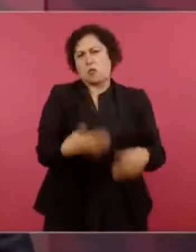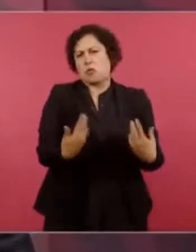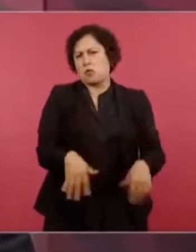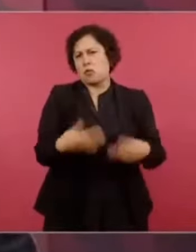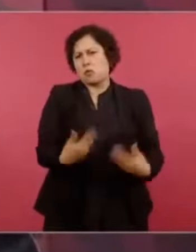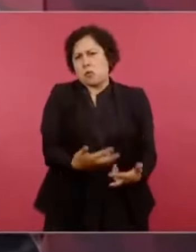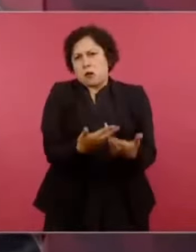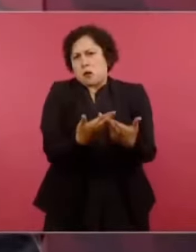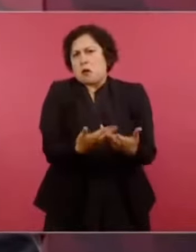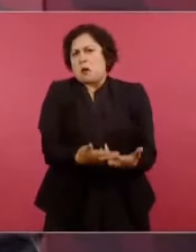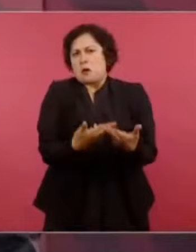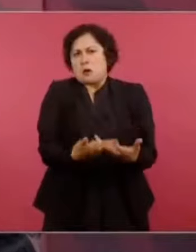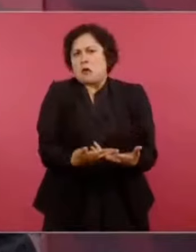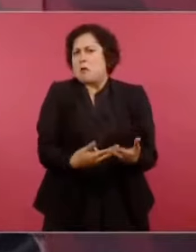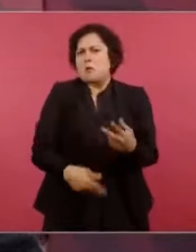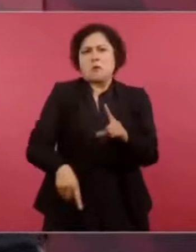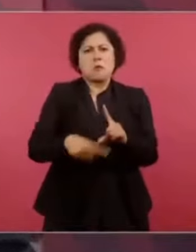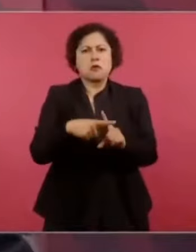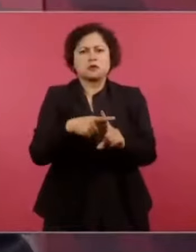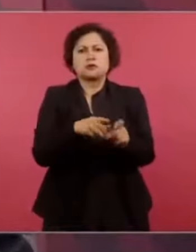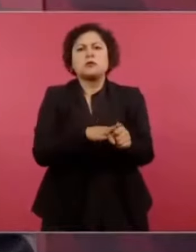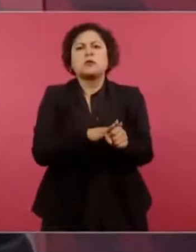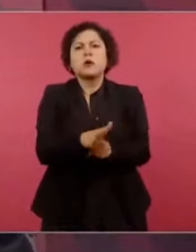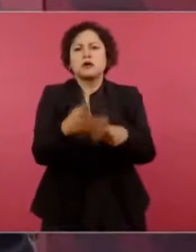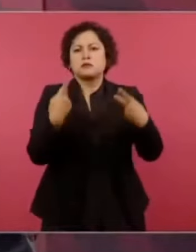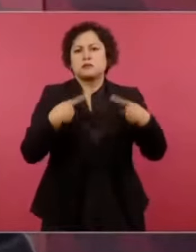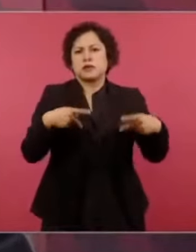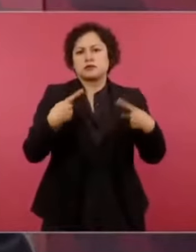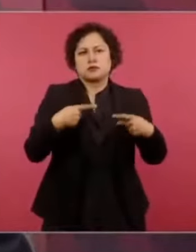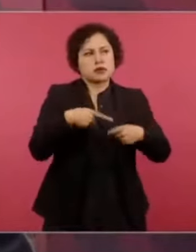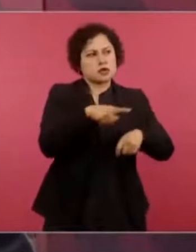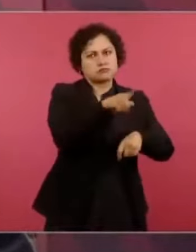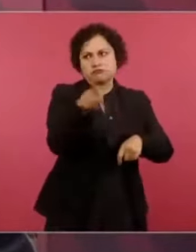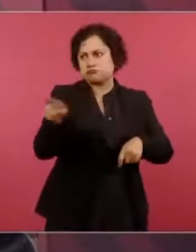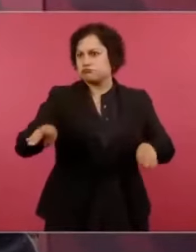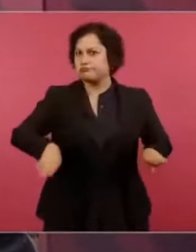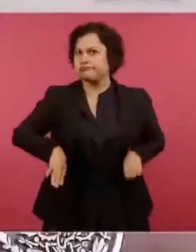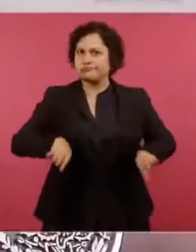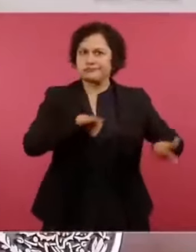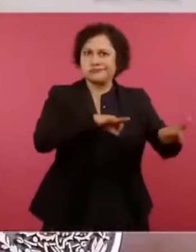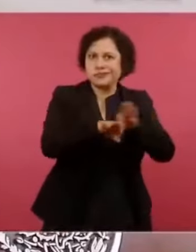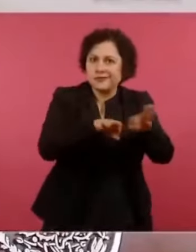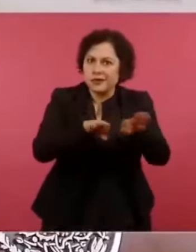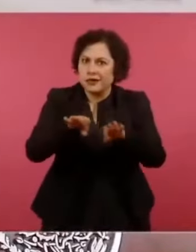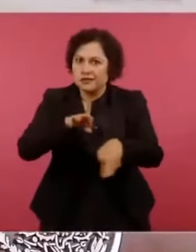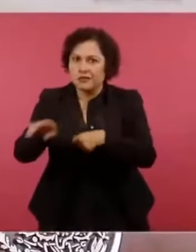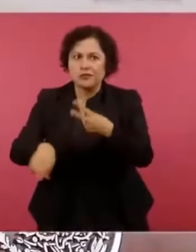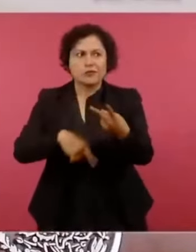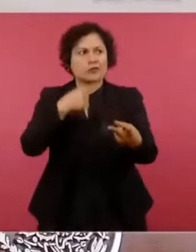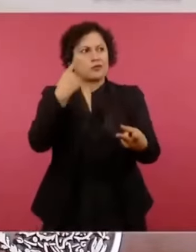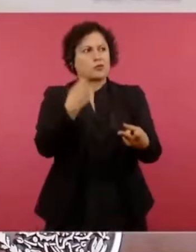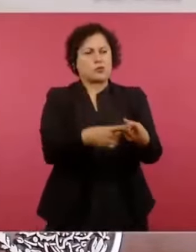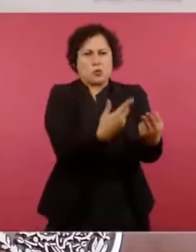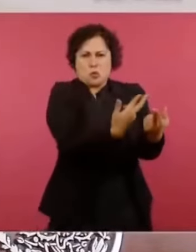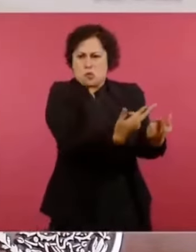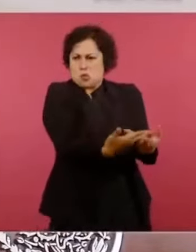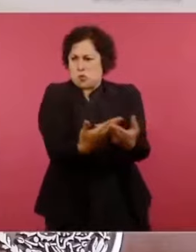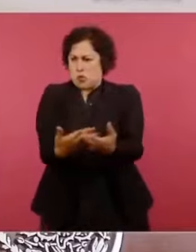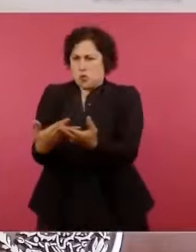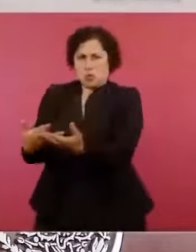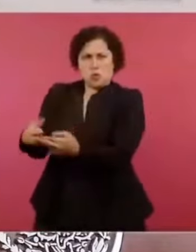El problema de México era el gobierno, no el pueblo, y